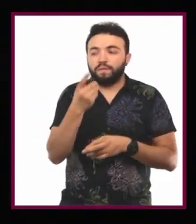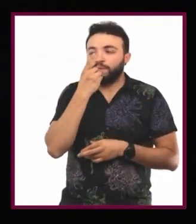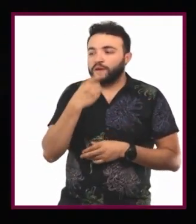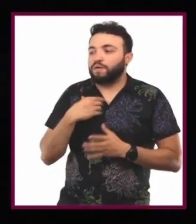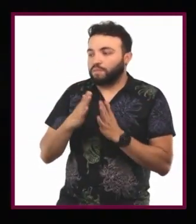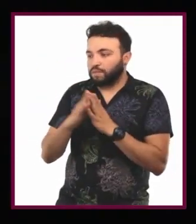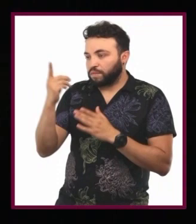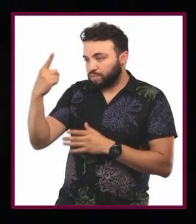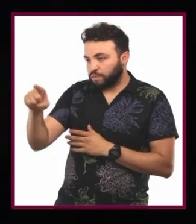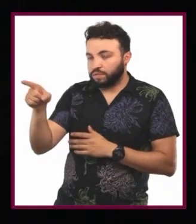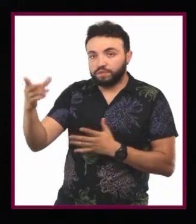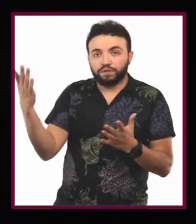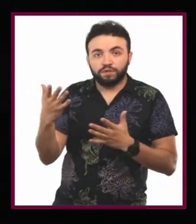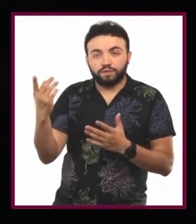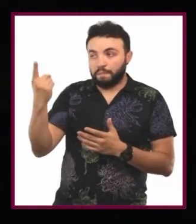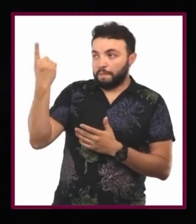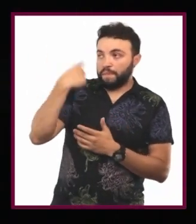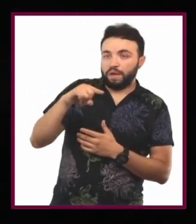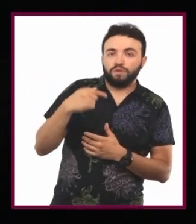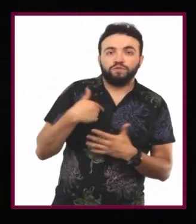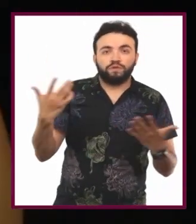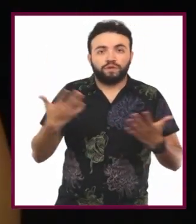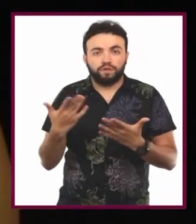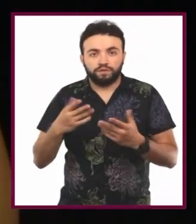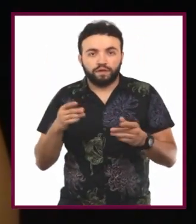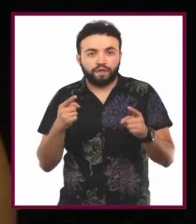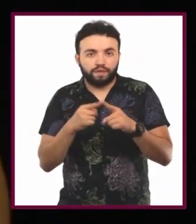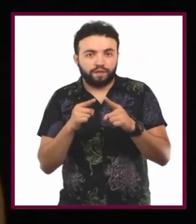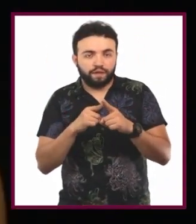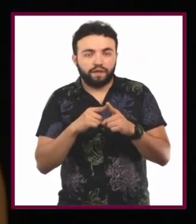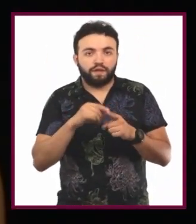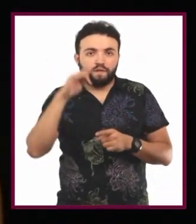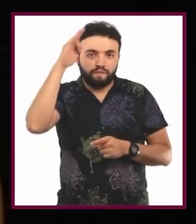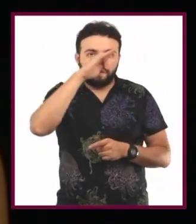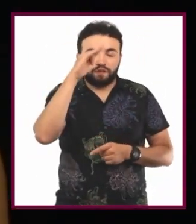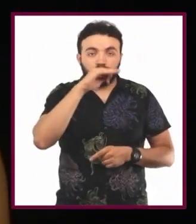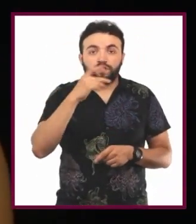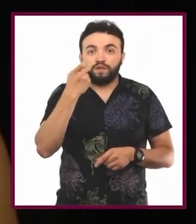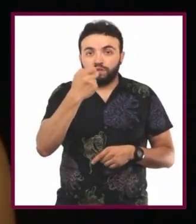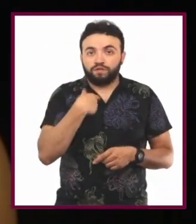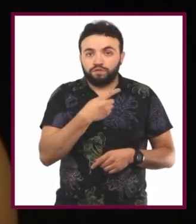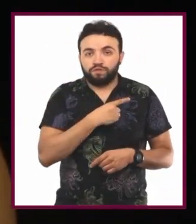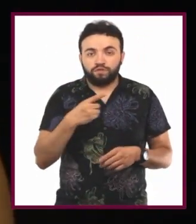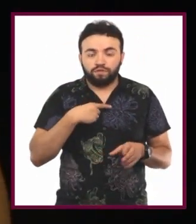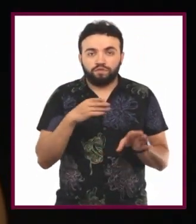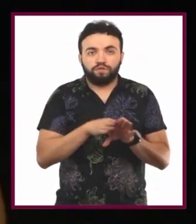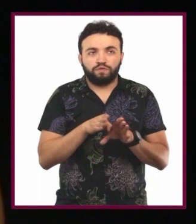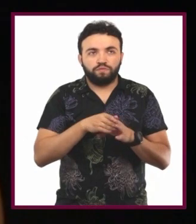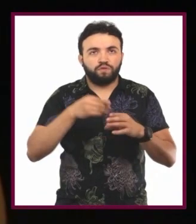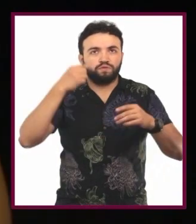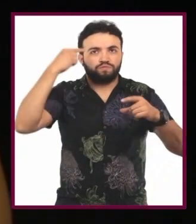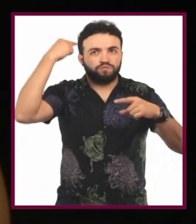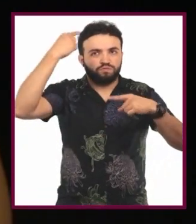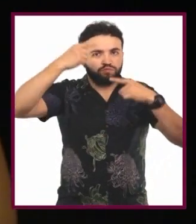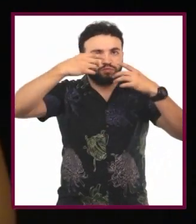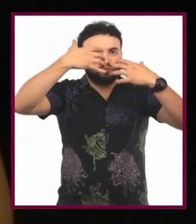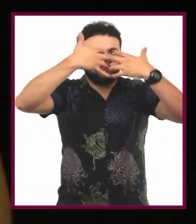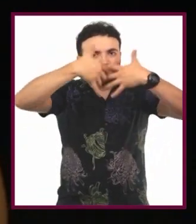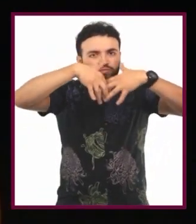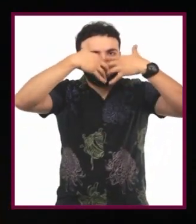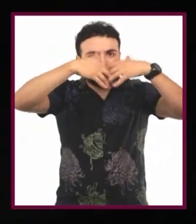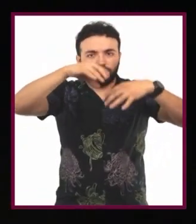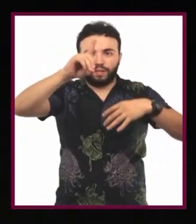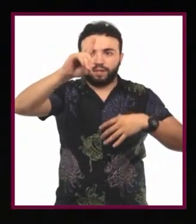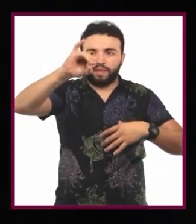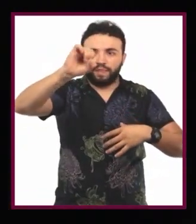filosofía, entonces yo debo de discernir. Es decir, debo de analizar lo bueno y lo malo de esa propuesta de trabajo para poder tomar